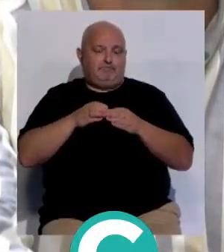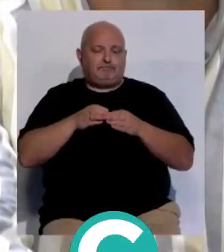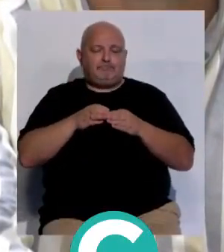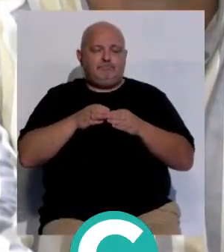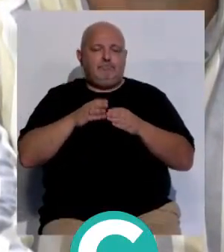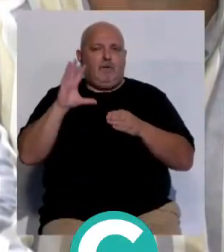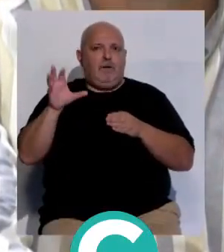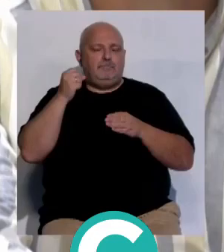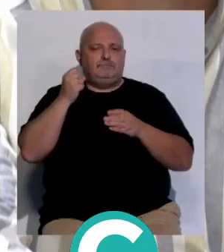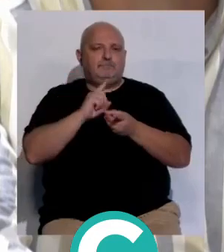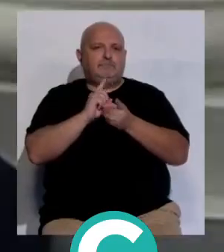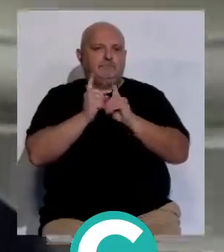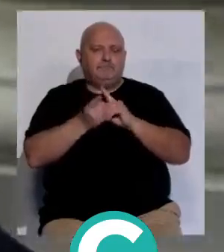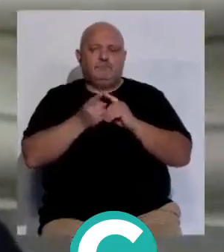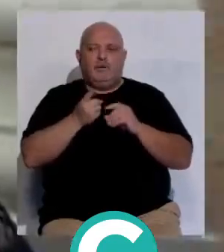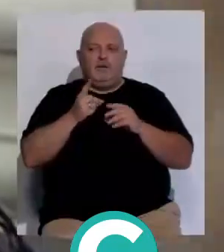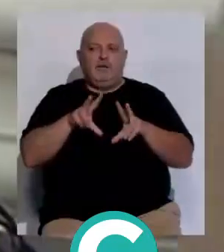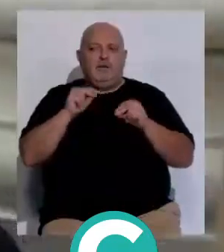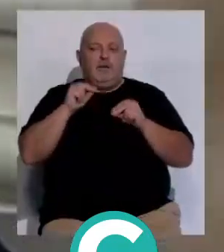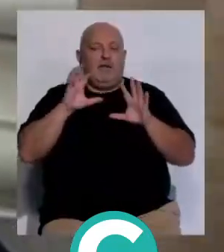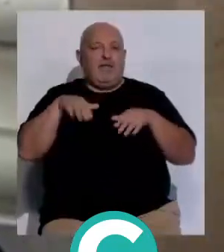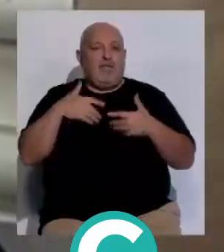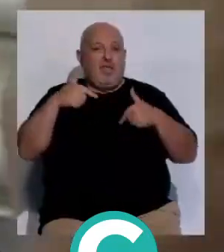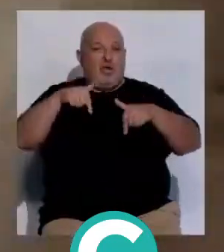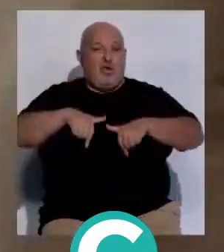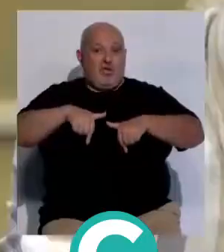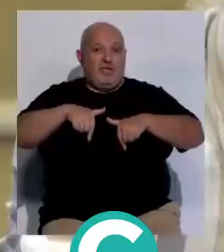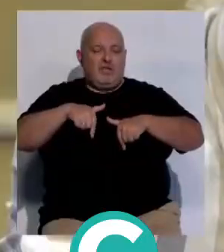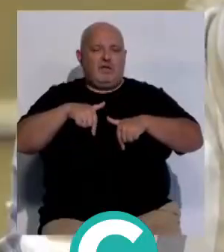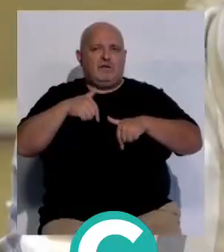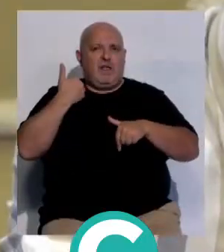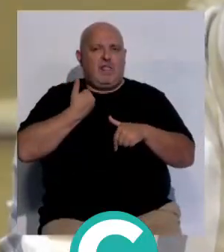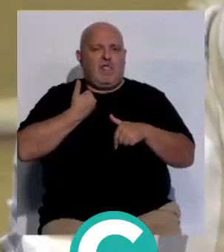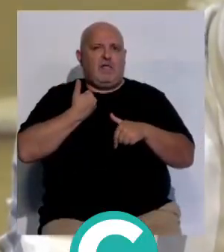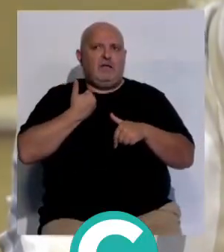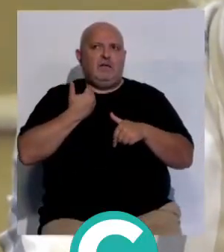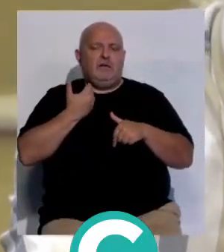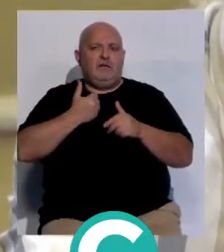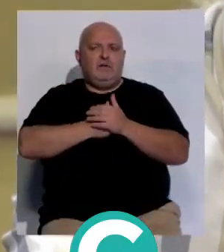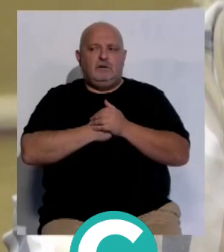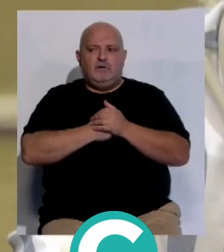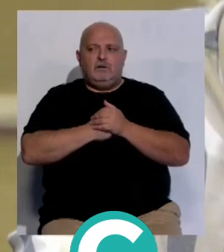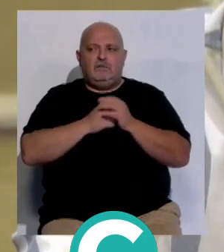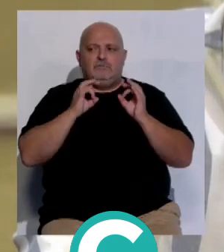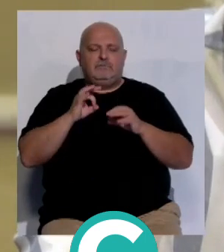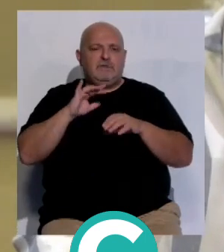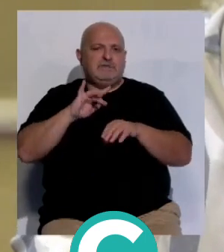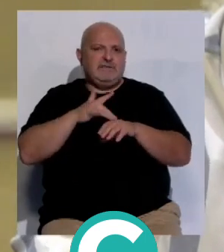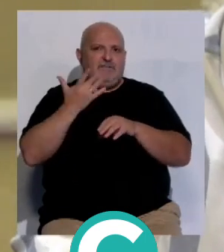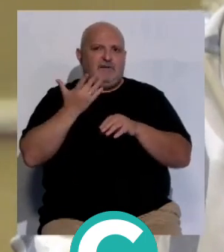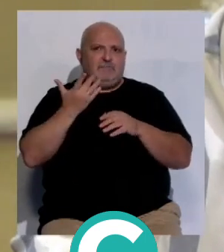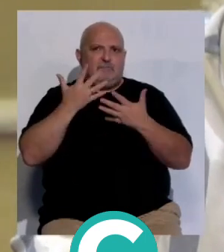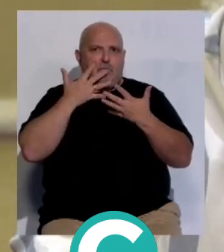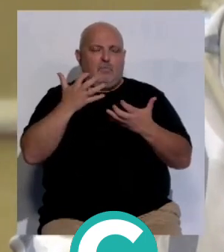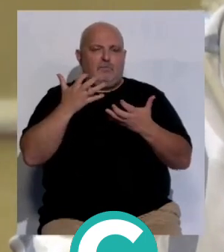hemos logrado revertir para concluir que el Cádiz de hoy hoy tenemos un Cádiz que es sensiblemente